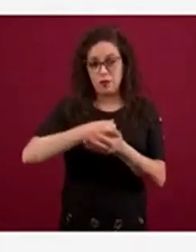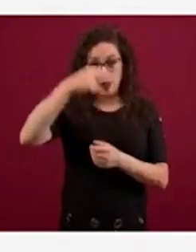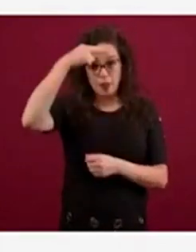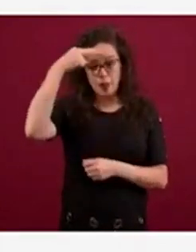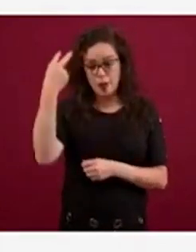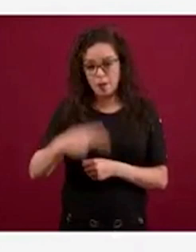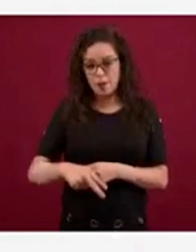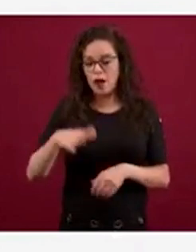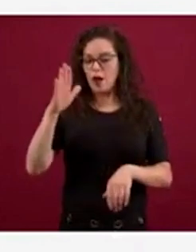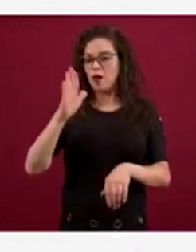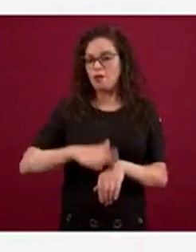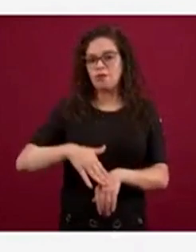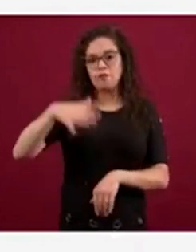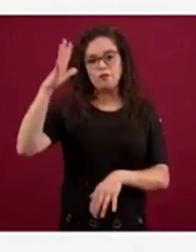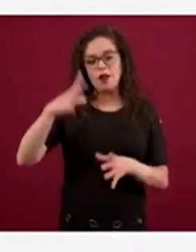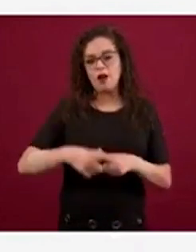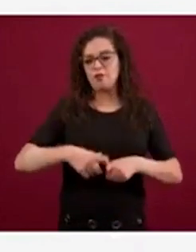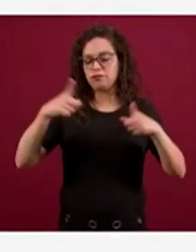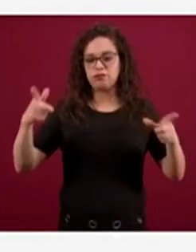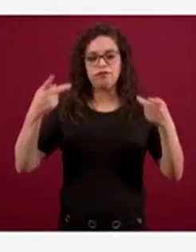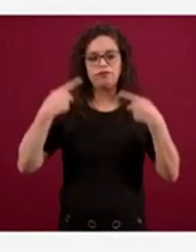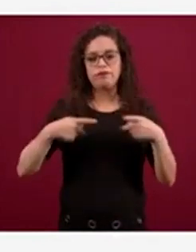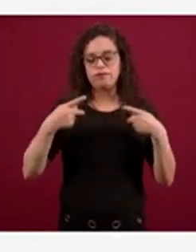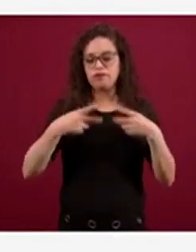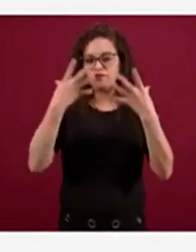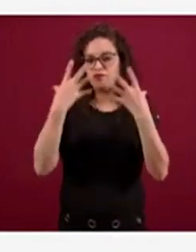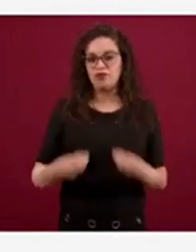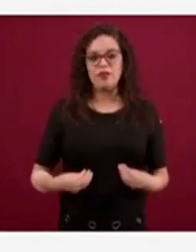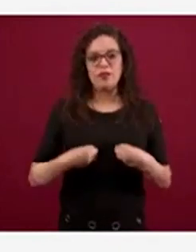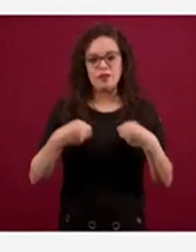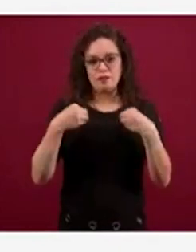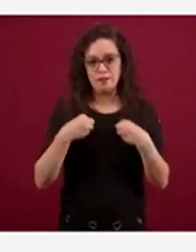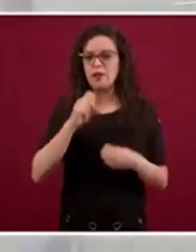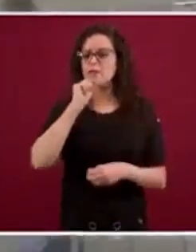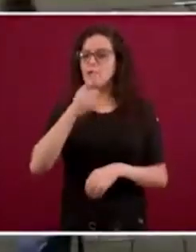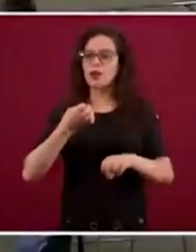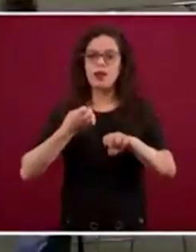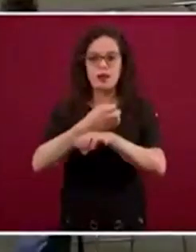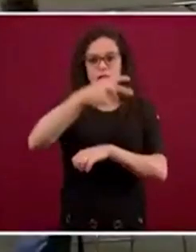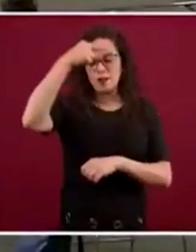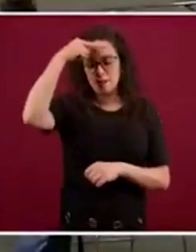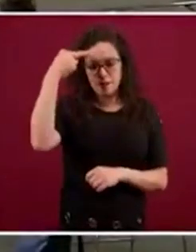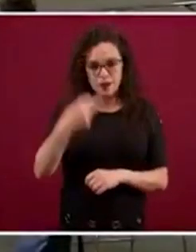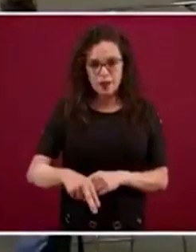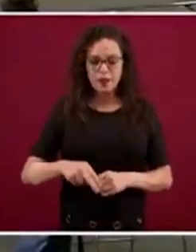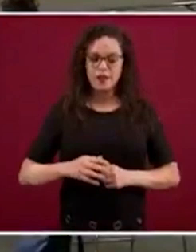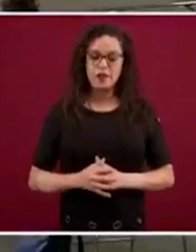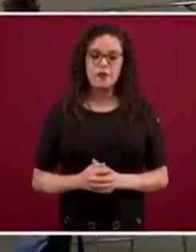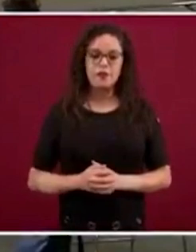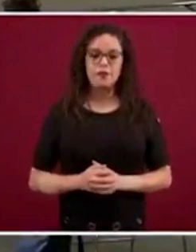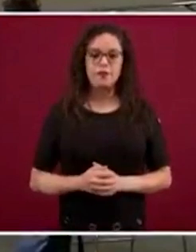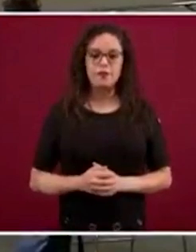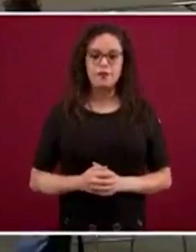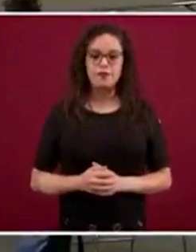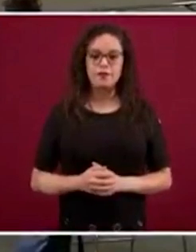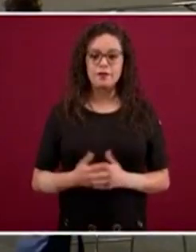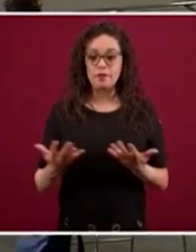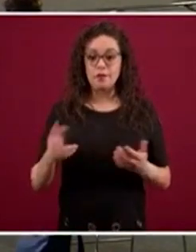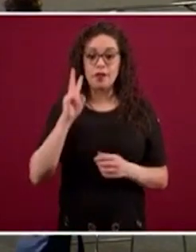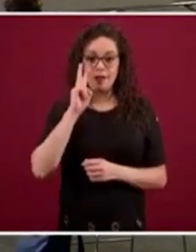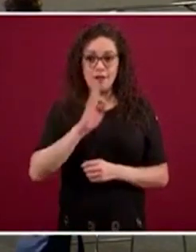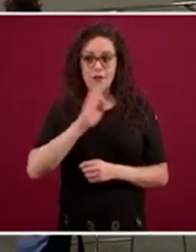bases poblacionales, junto con el Estado de México también tiene además una coloración